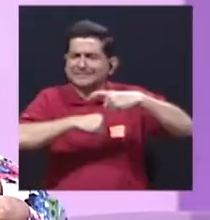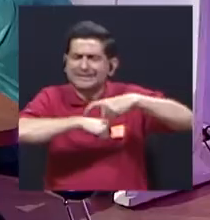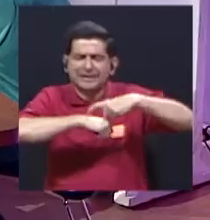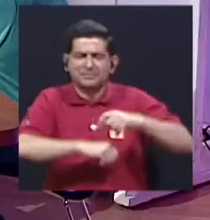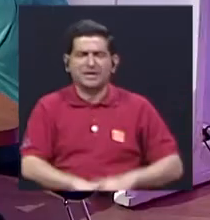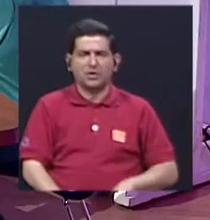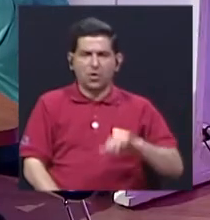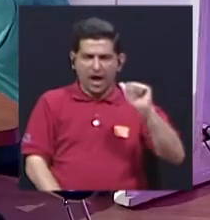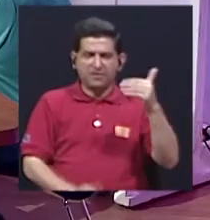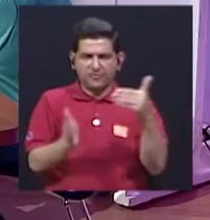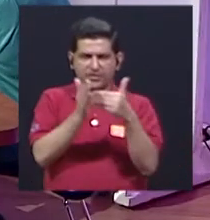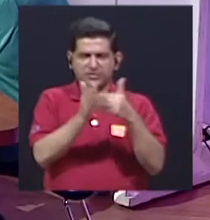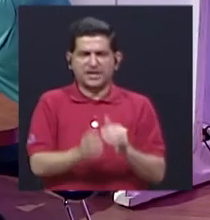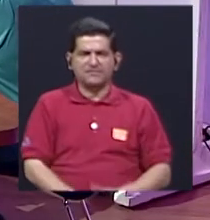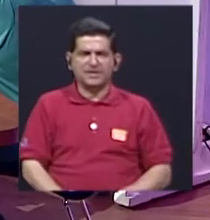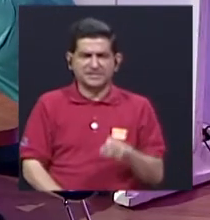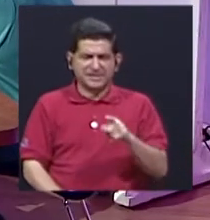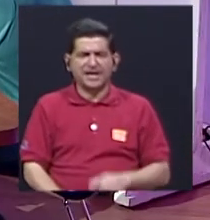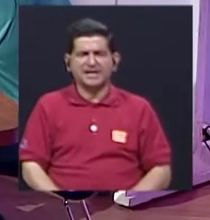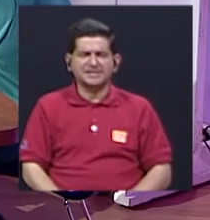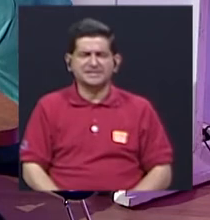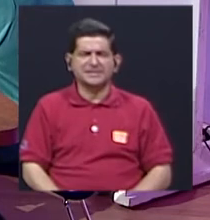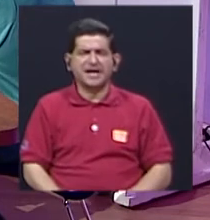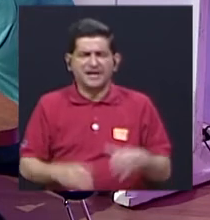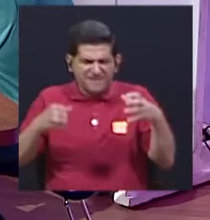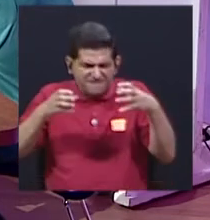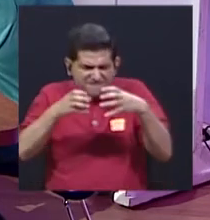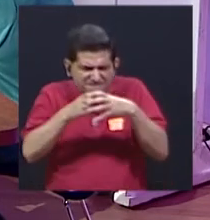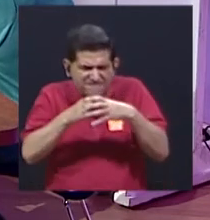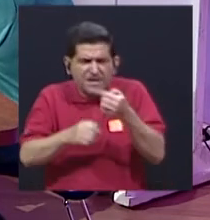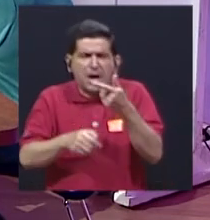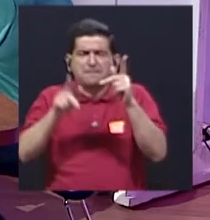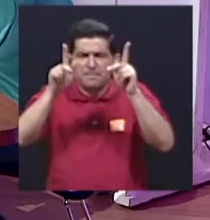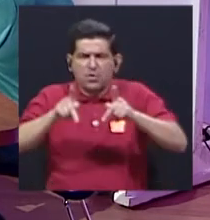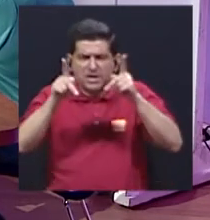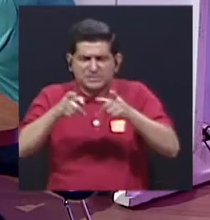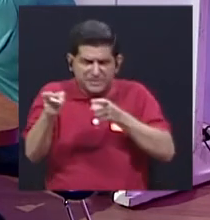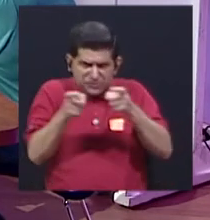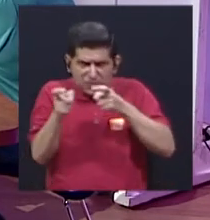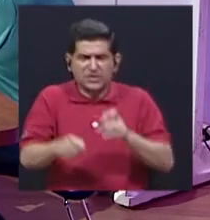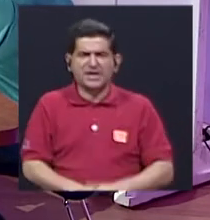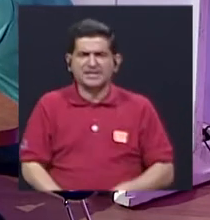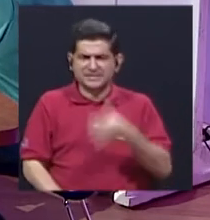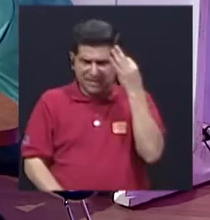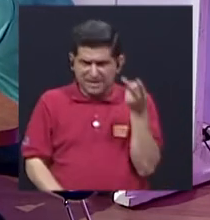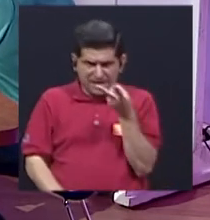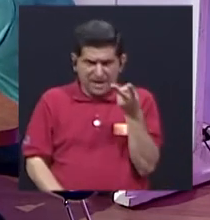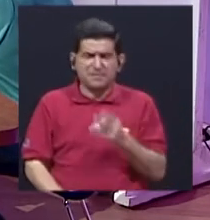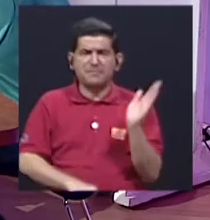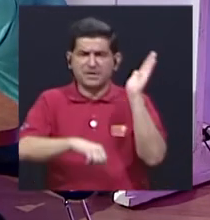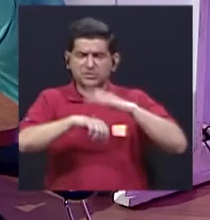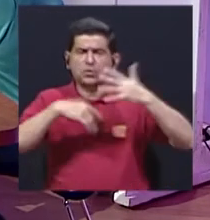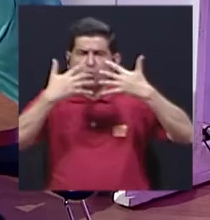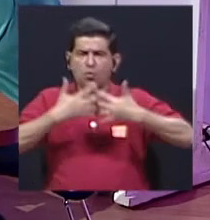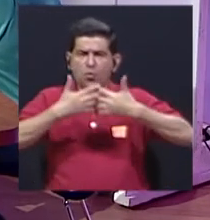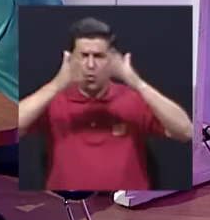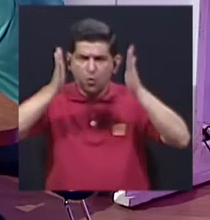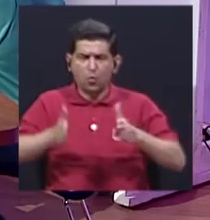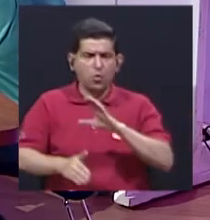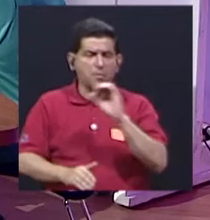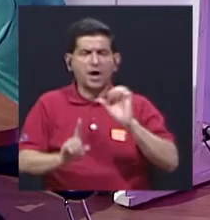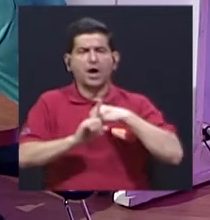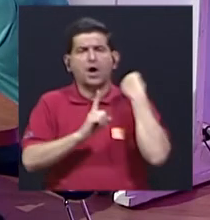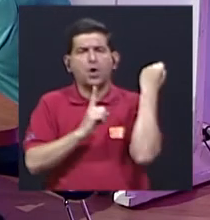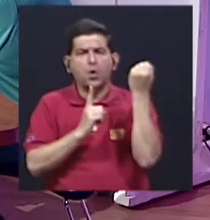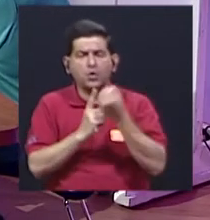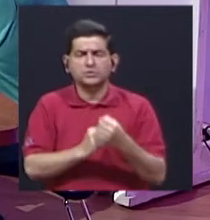Dice don Alfredo otra vez, esa concentración de las frecuencias en pocas manos, ¿consideran las panelistas que es culpa del empresario o si solo es un